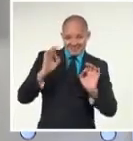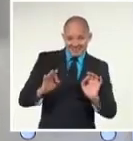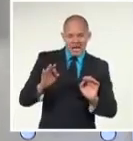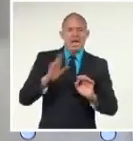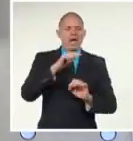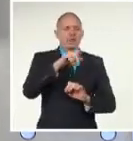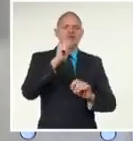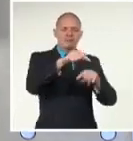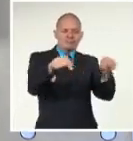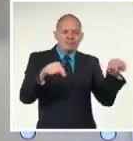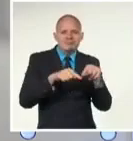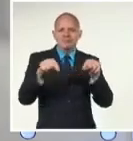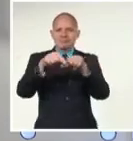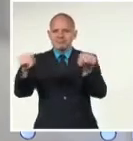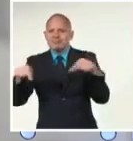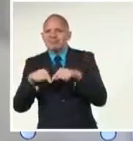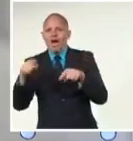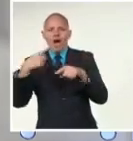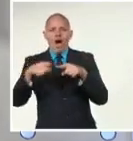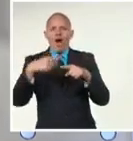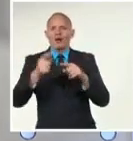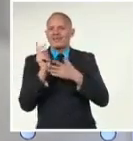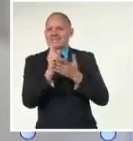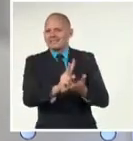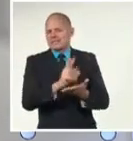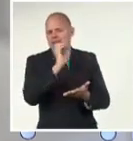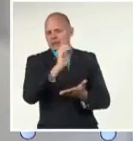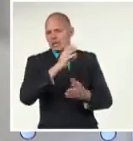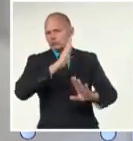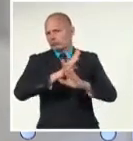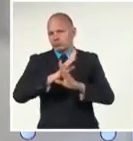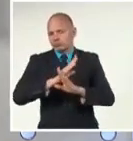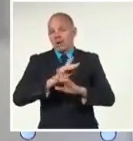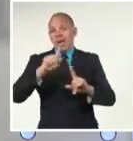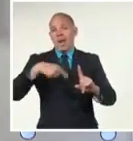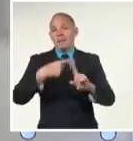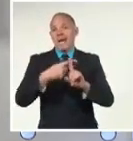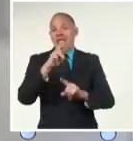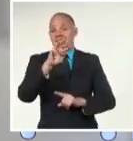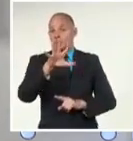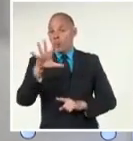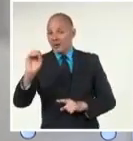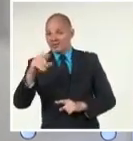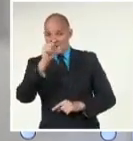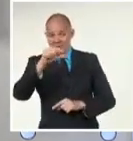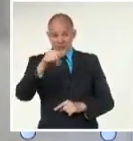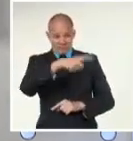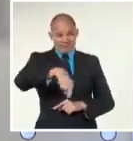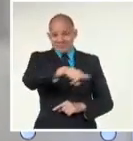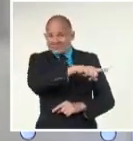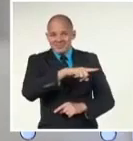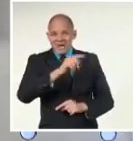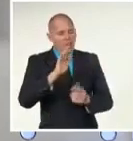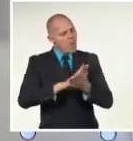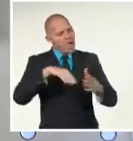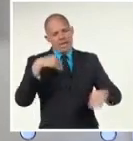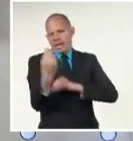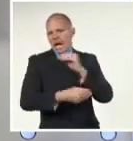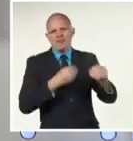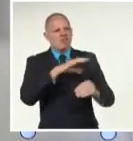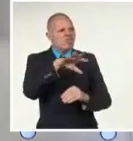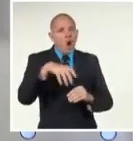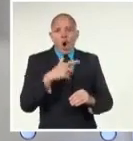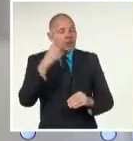cierre completo de Gilboa, el traslado forzoso de más de 350 prisioneros a lugares desconocidos.